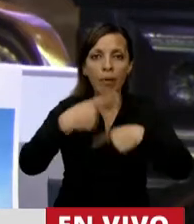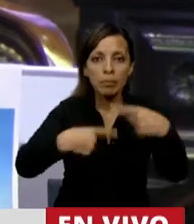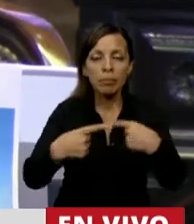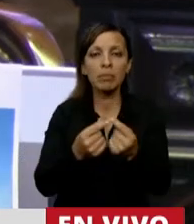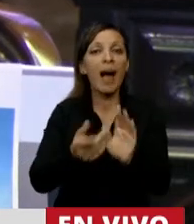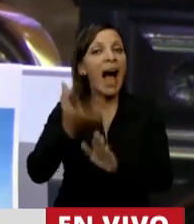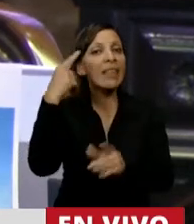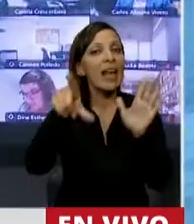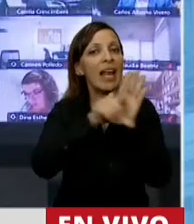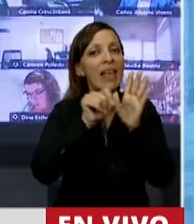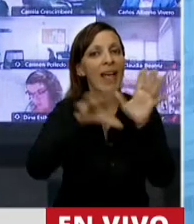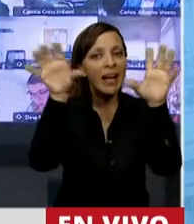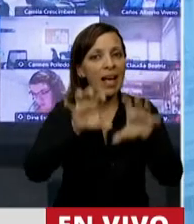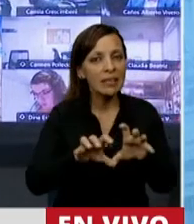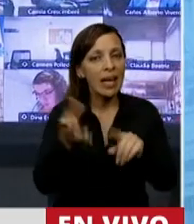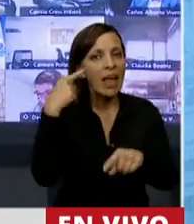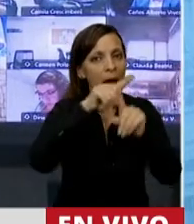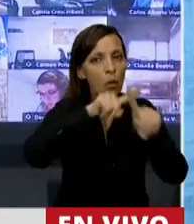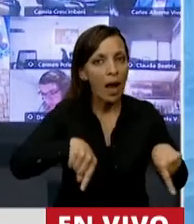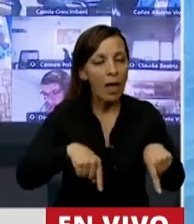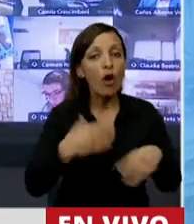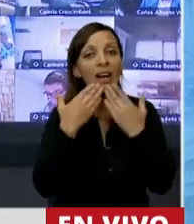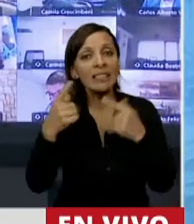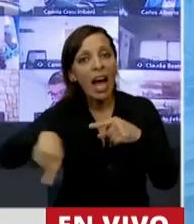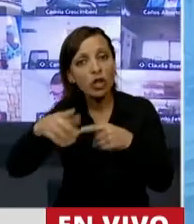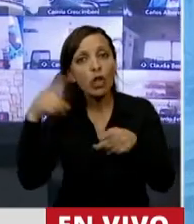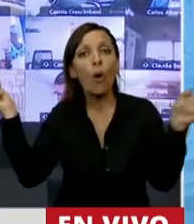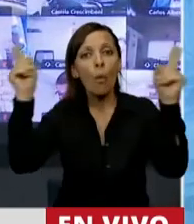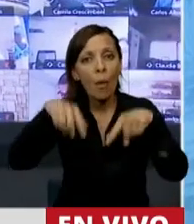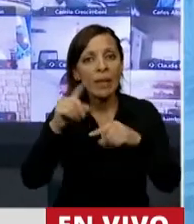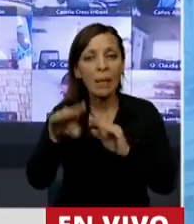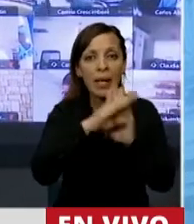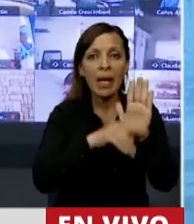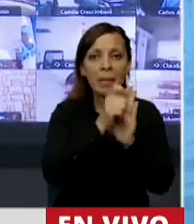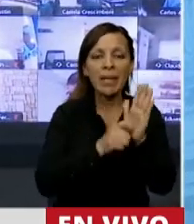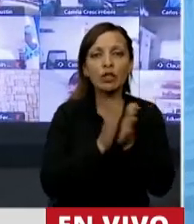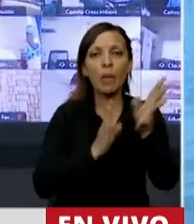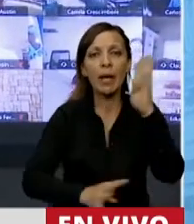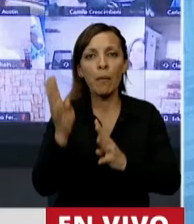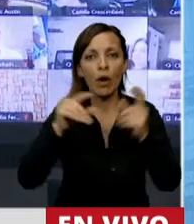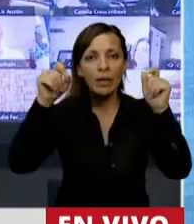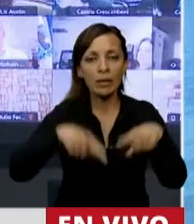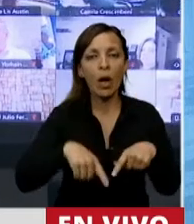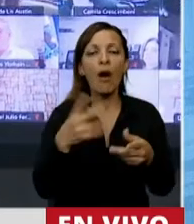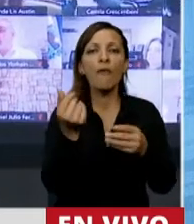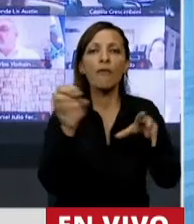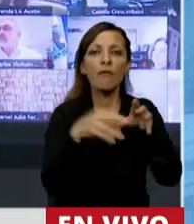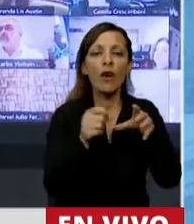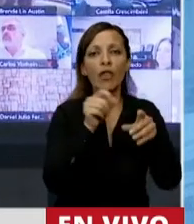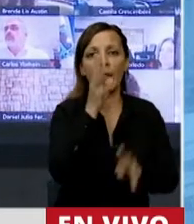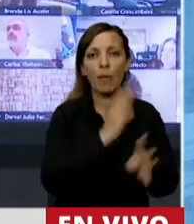vetada la ley de glaciares. Y eso lo hicimos nosotros, así como también el inventario de los bosques nativos, el fondo fiduciario de bosques,